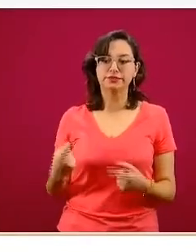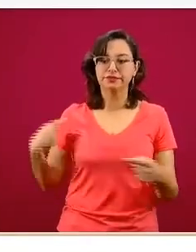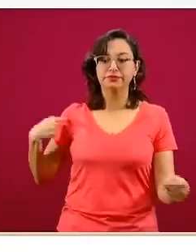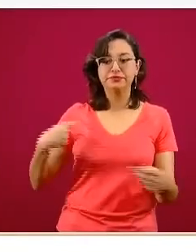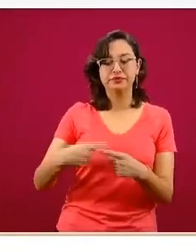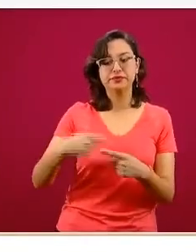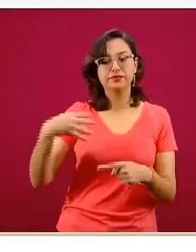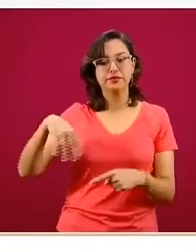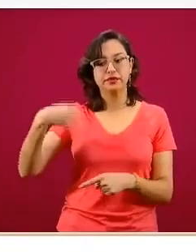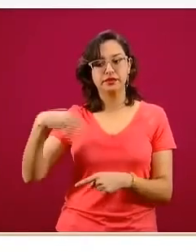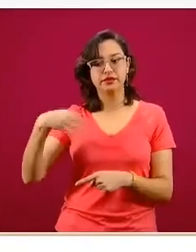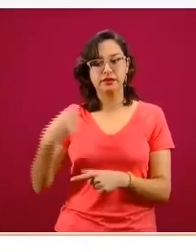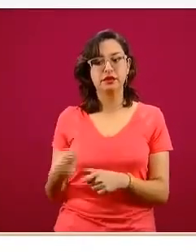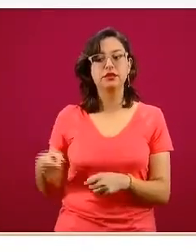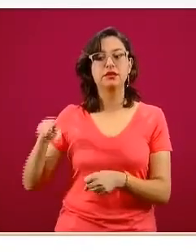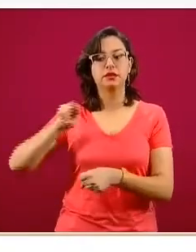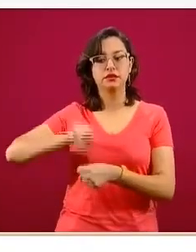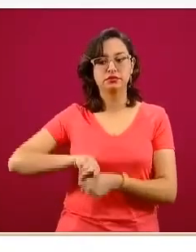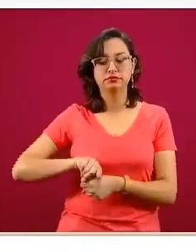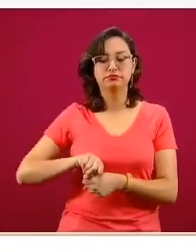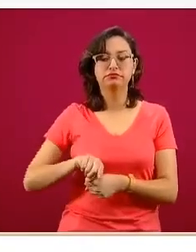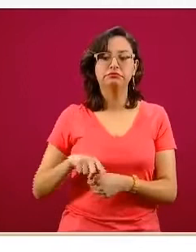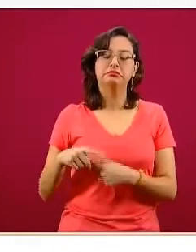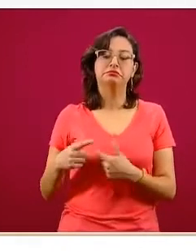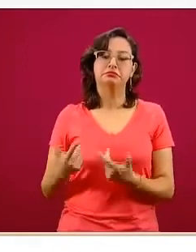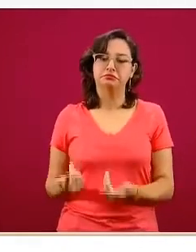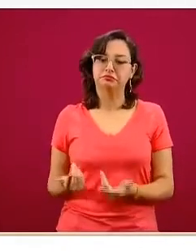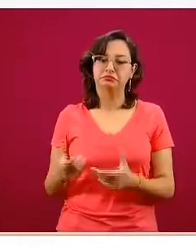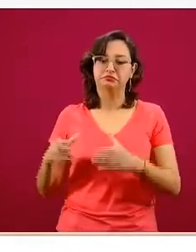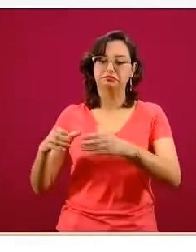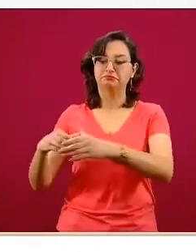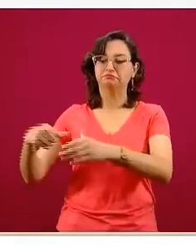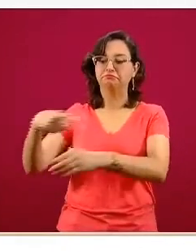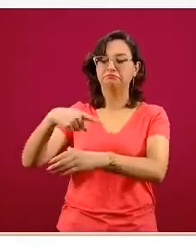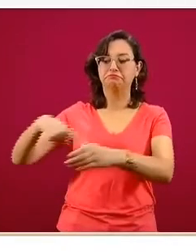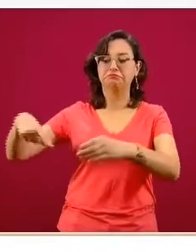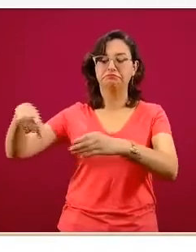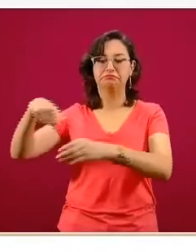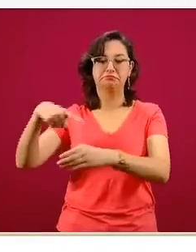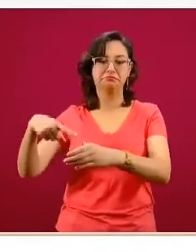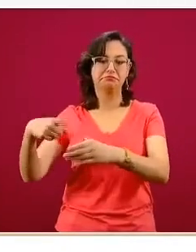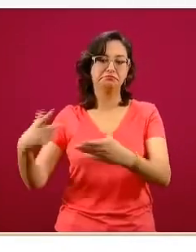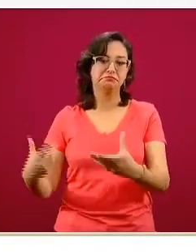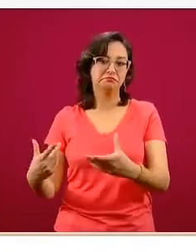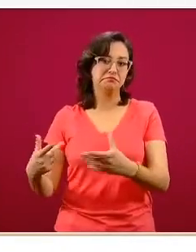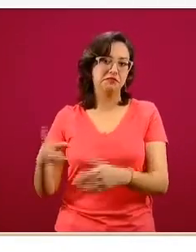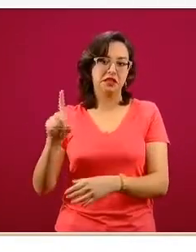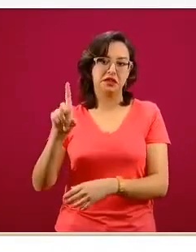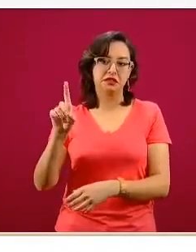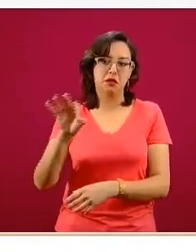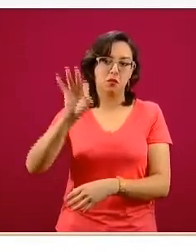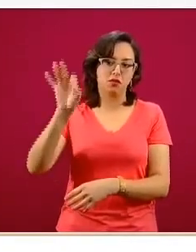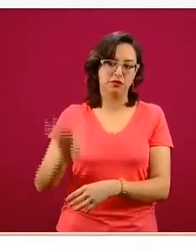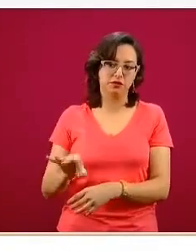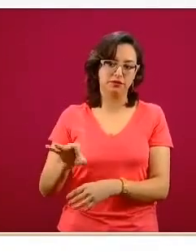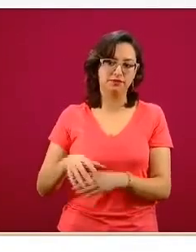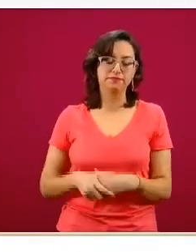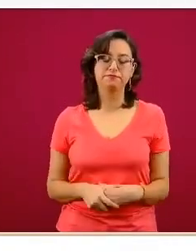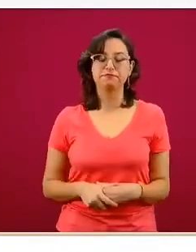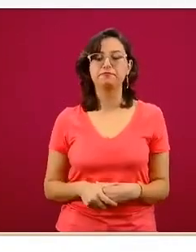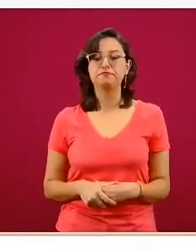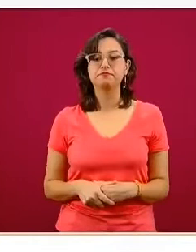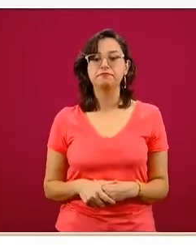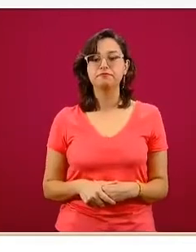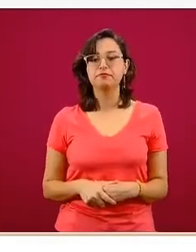en los últimos 14 días. Y esto viene a ser, ya decíamos, sólo una tercera parte de ese gran acumulado de casos que hemos tenido.